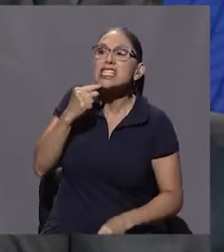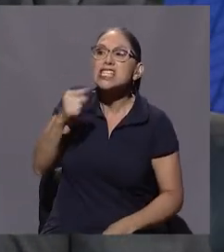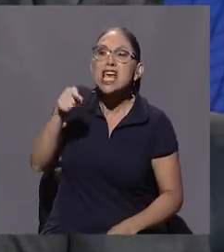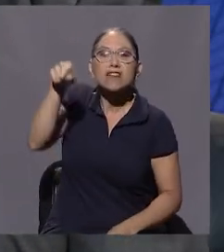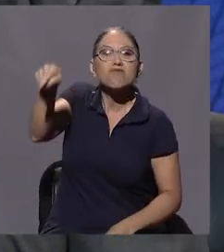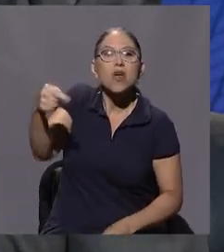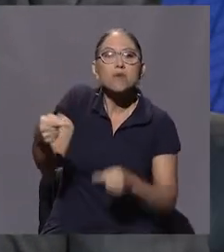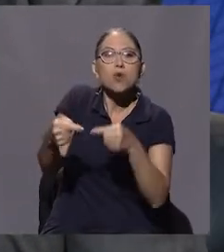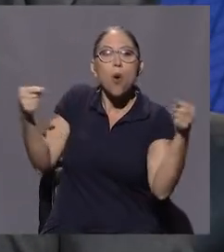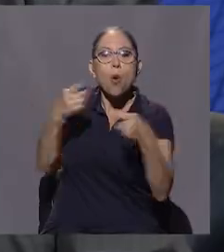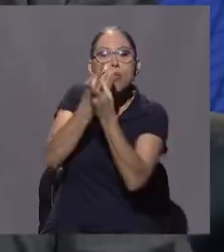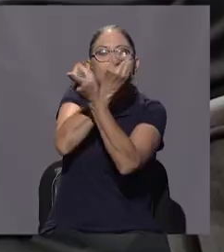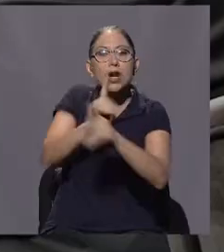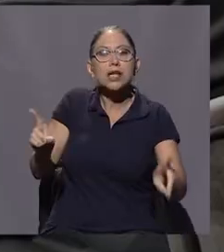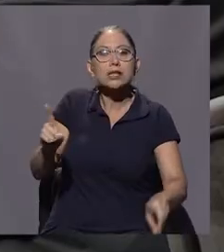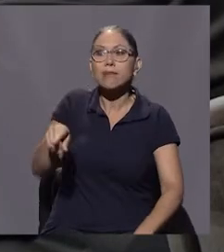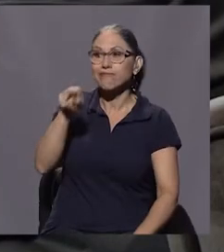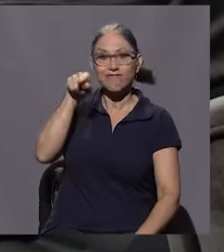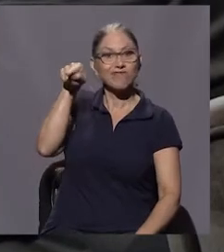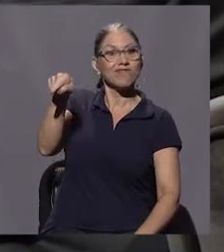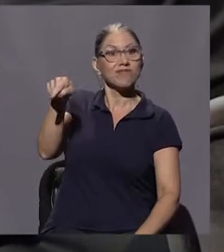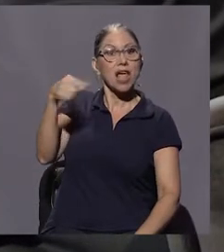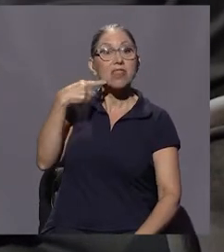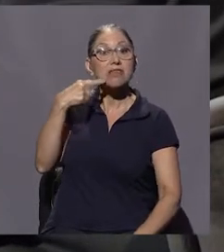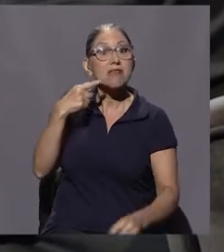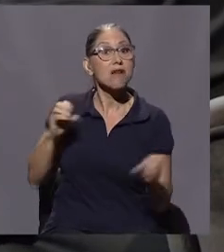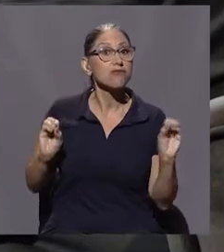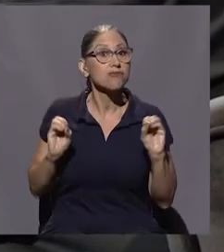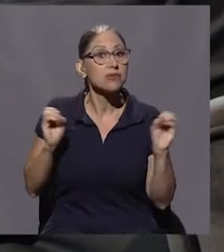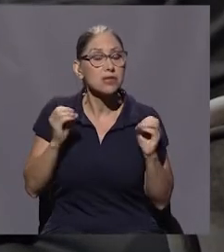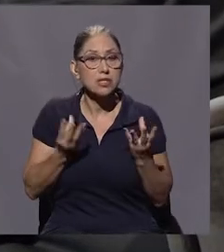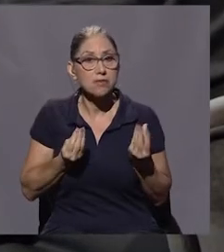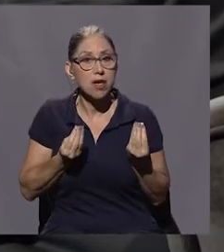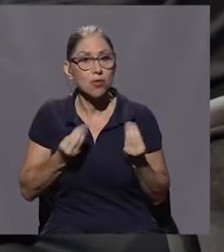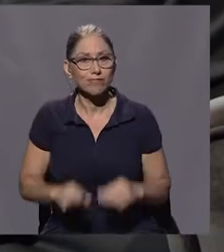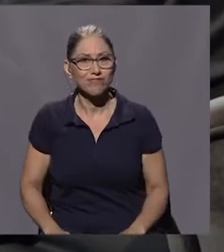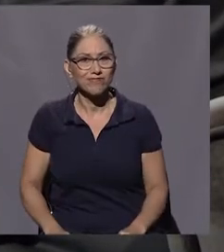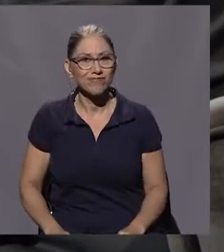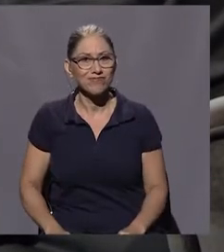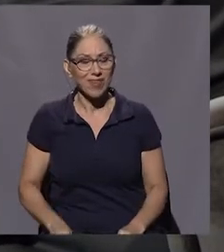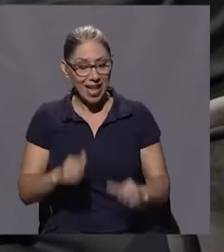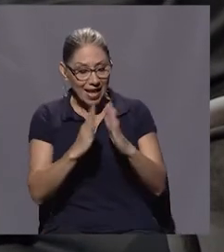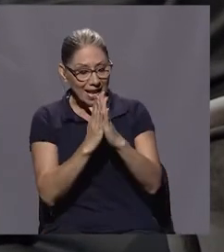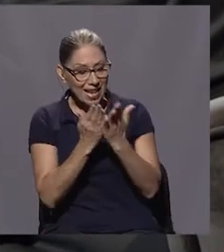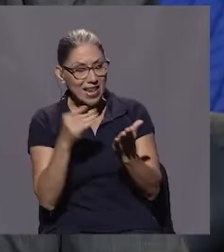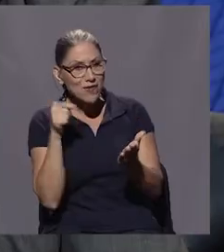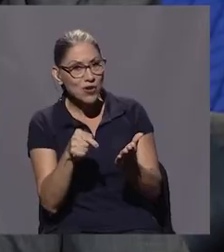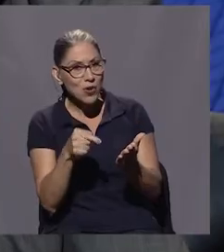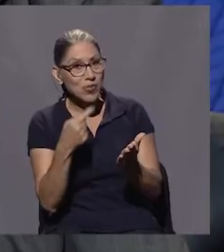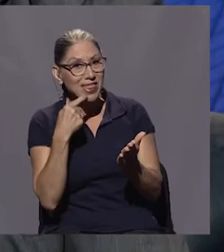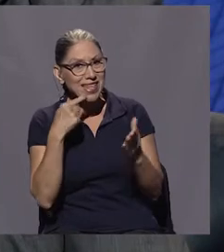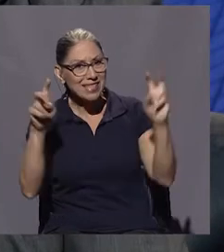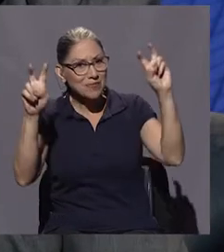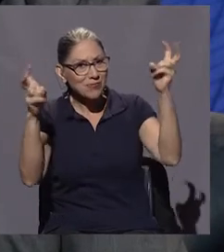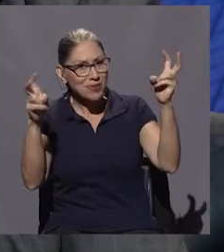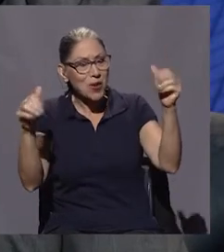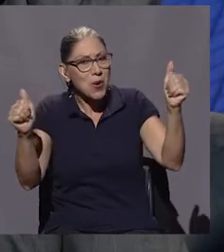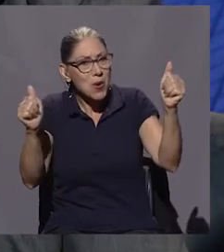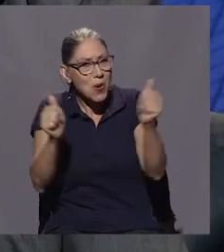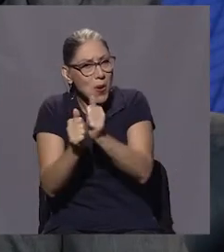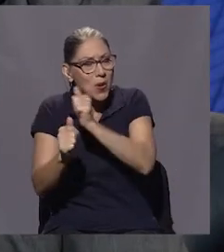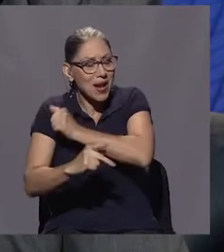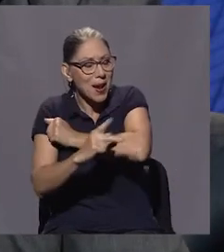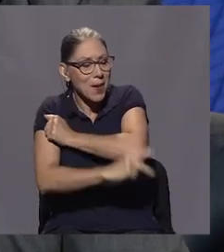y decirlo sin miedo. El propósito de este libro, como bien no apunta el título, con la patria en el bolsillo,